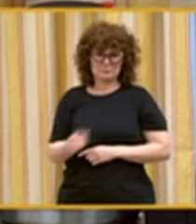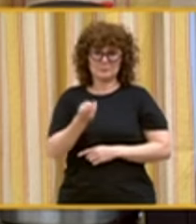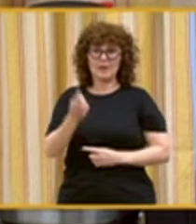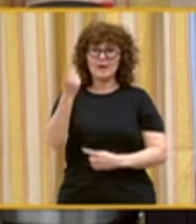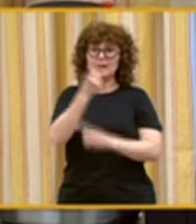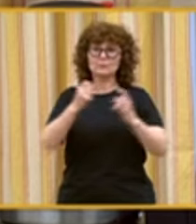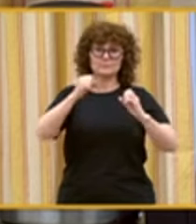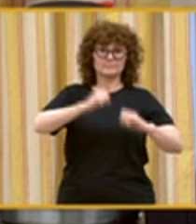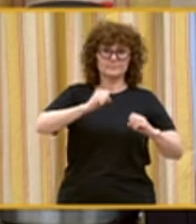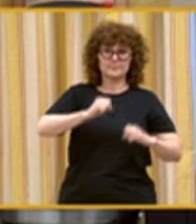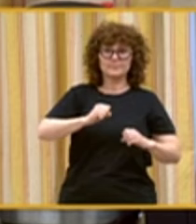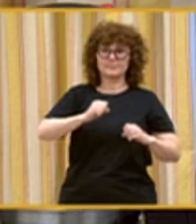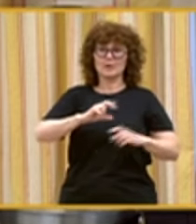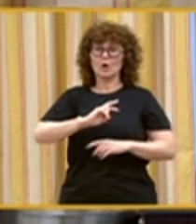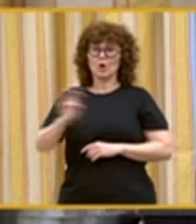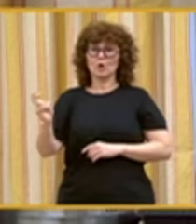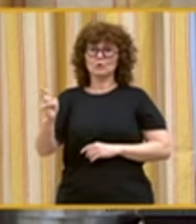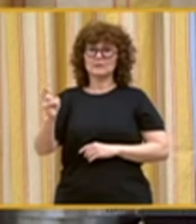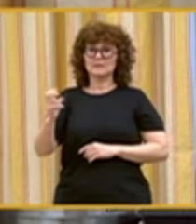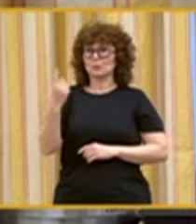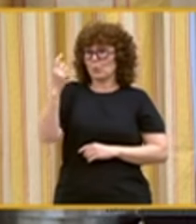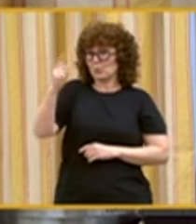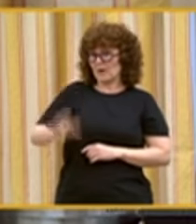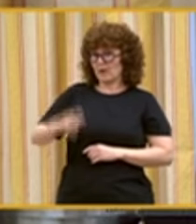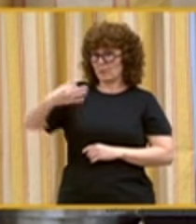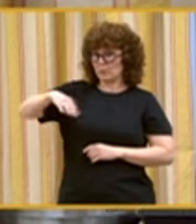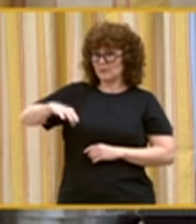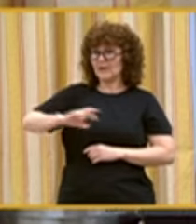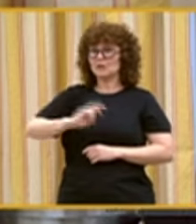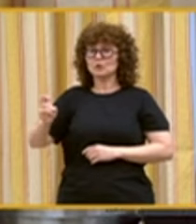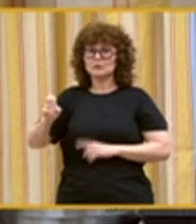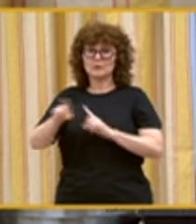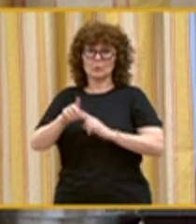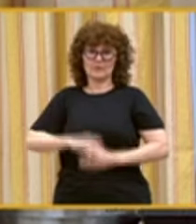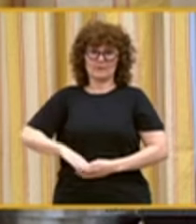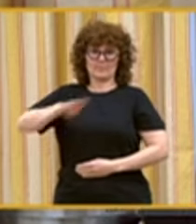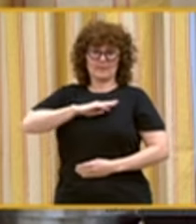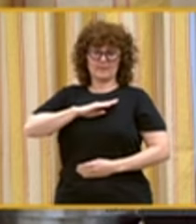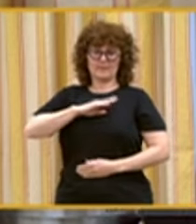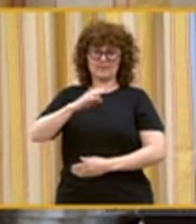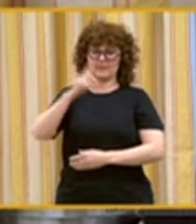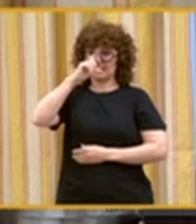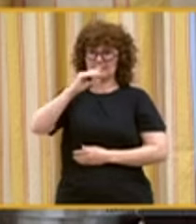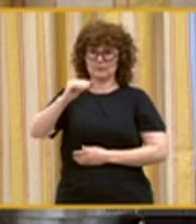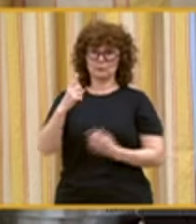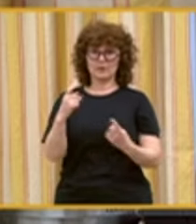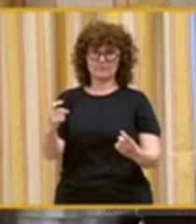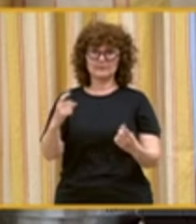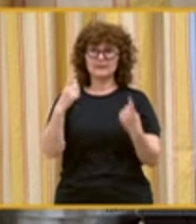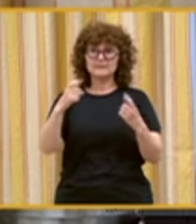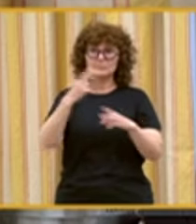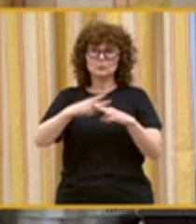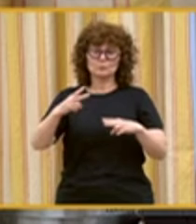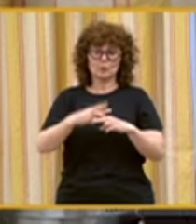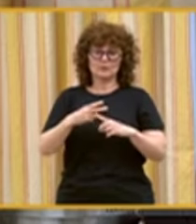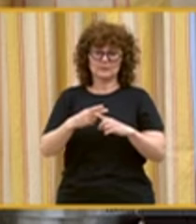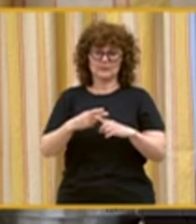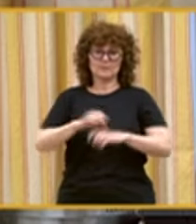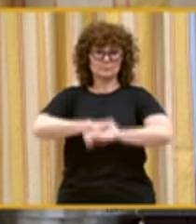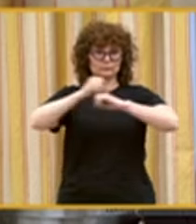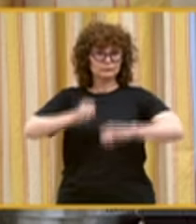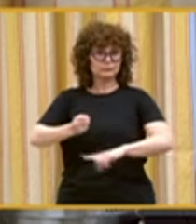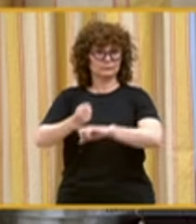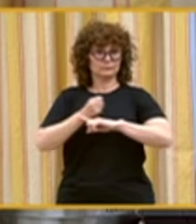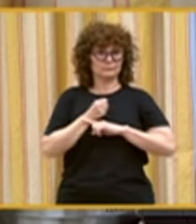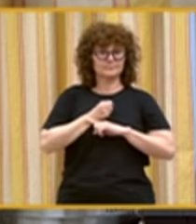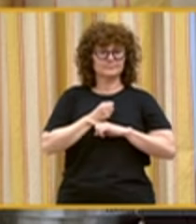mayores, otras monoparentales y otras de personas con discapacidad intelectual. Precisamos de una política robusta de apoyo en prestaciones,